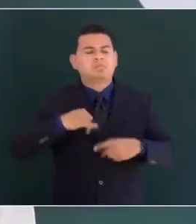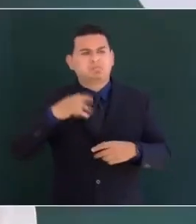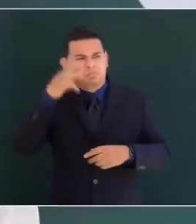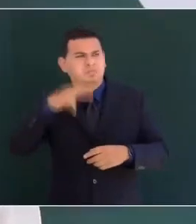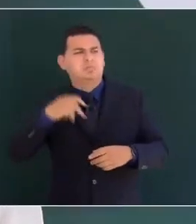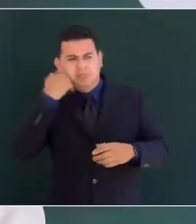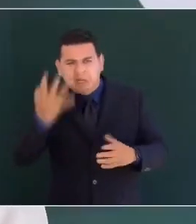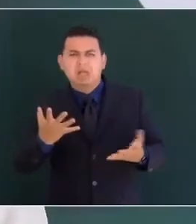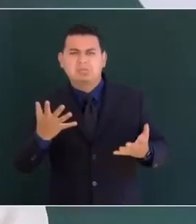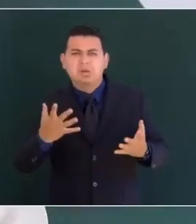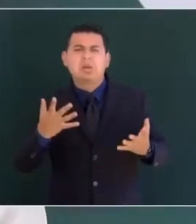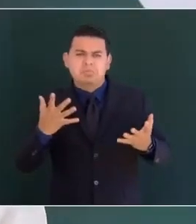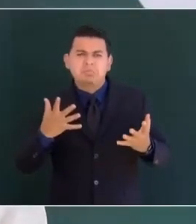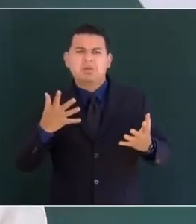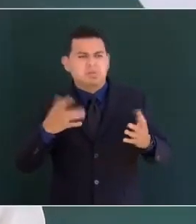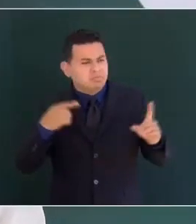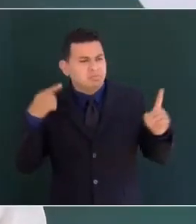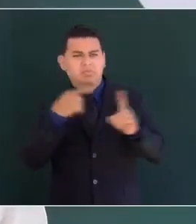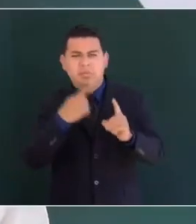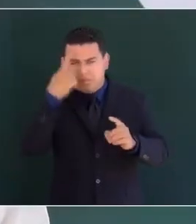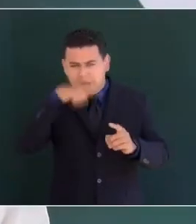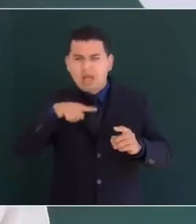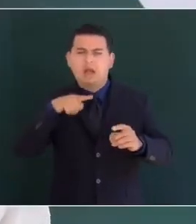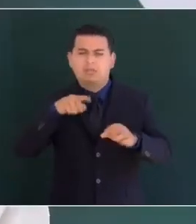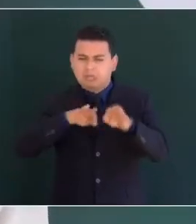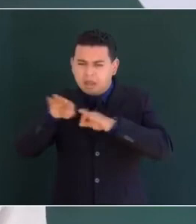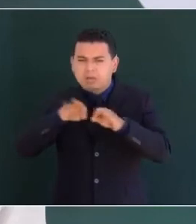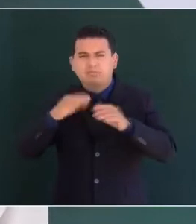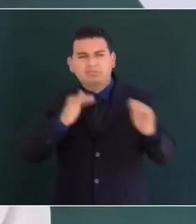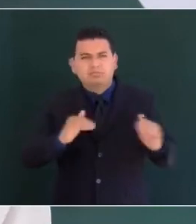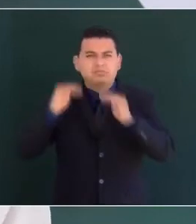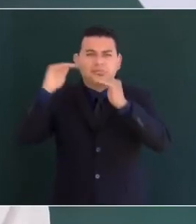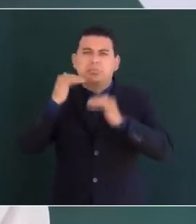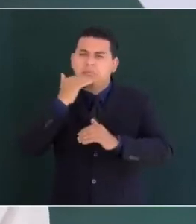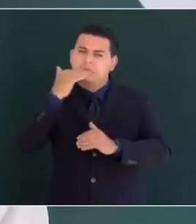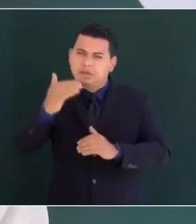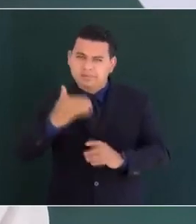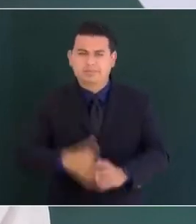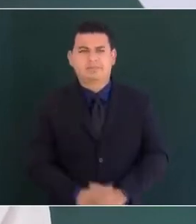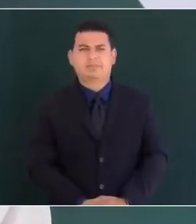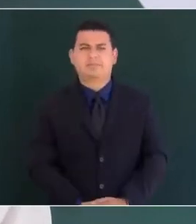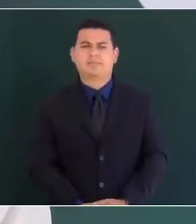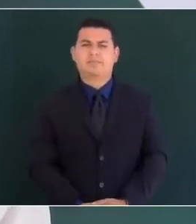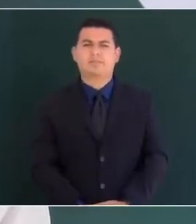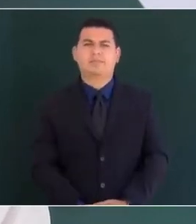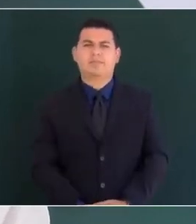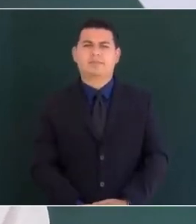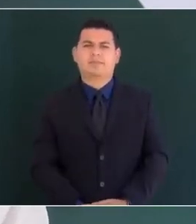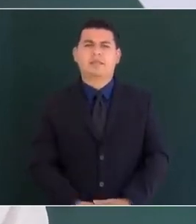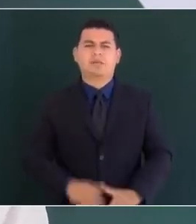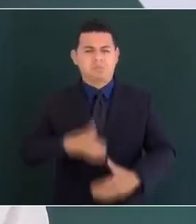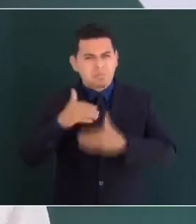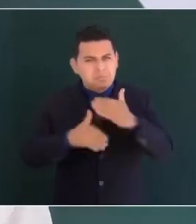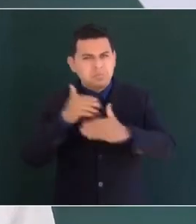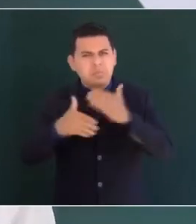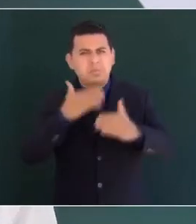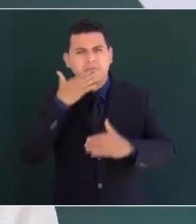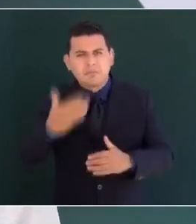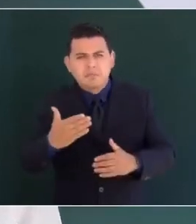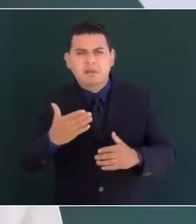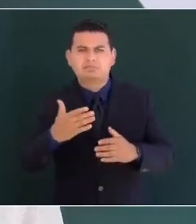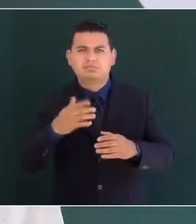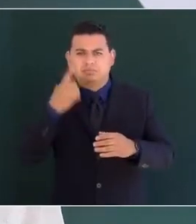mediante el estudio y el trabajo ascendieran en la escala social salieran adelante y